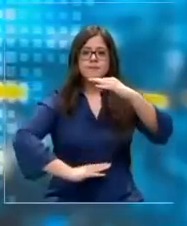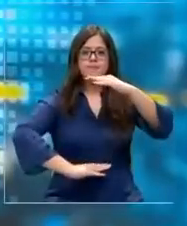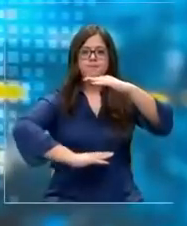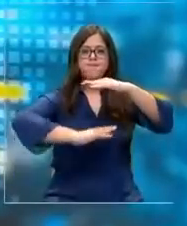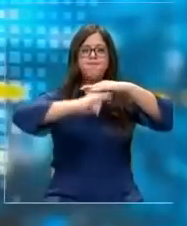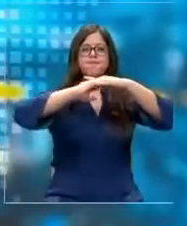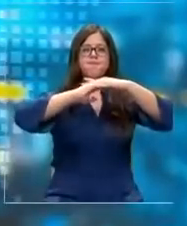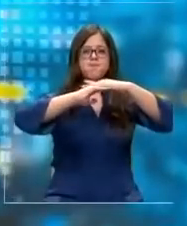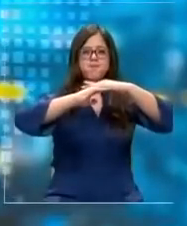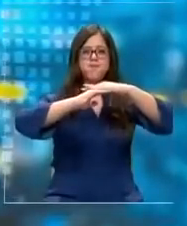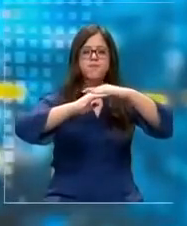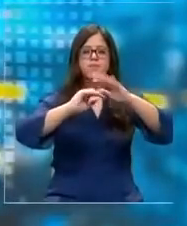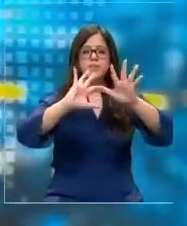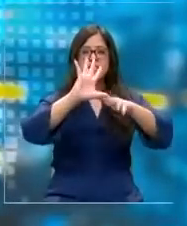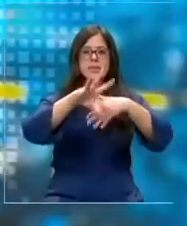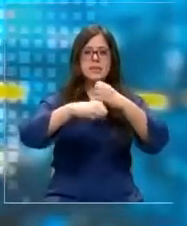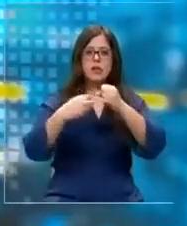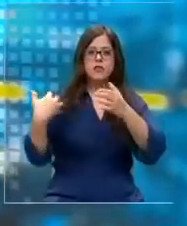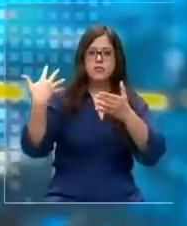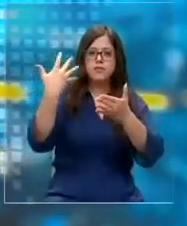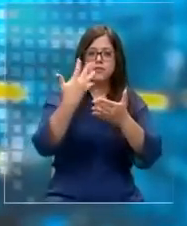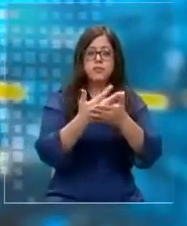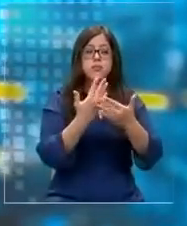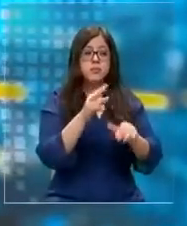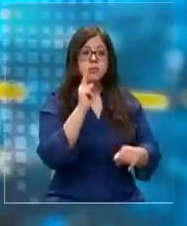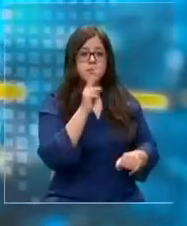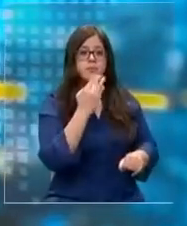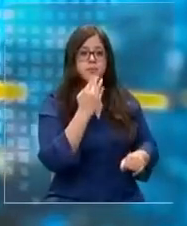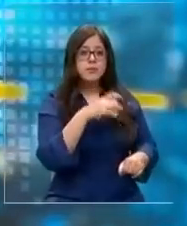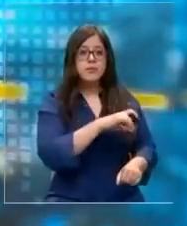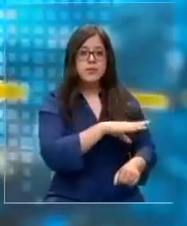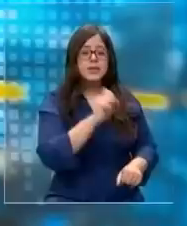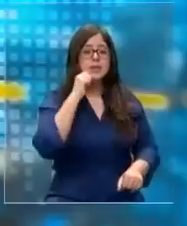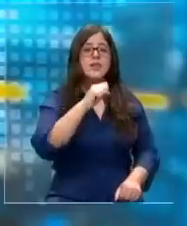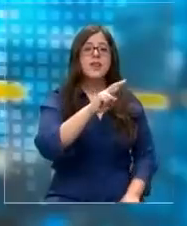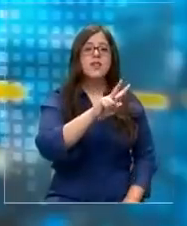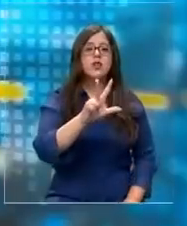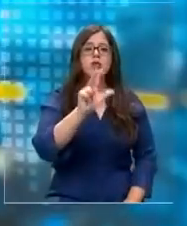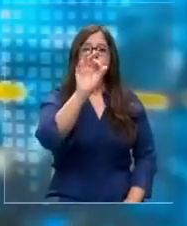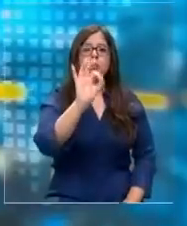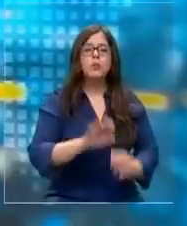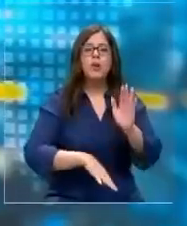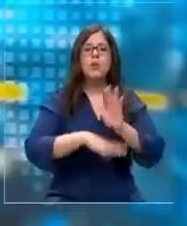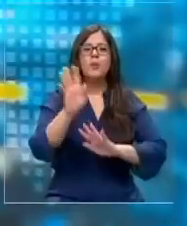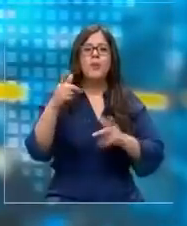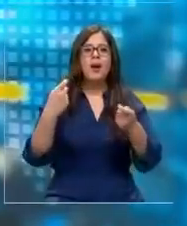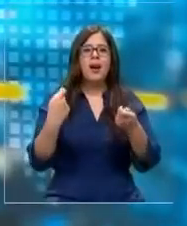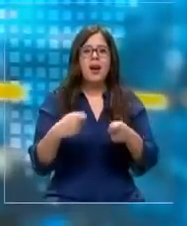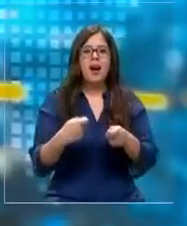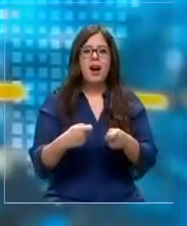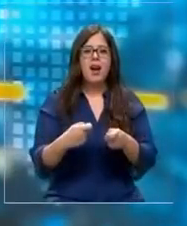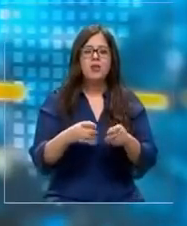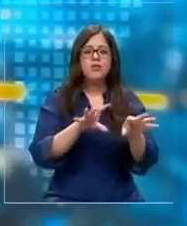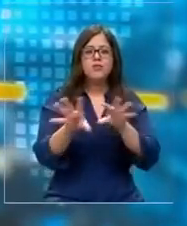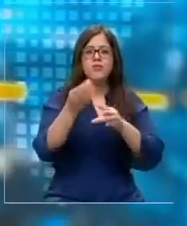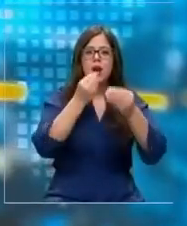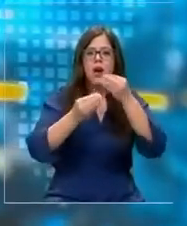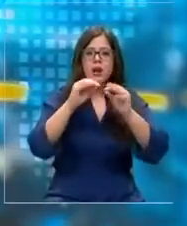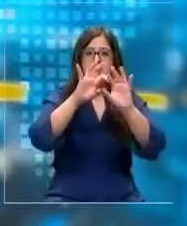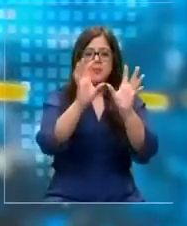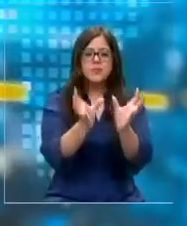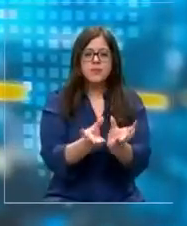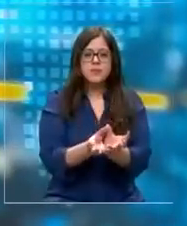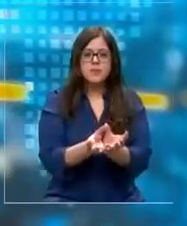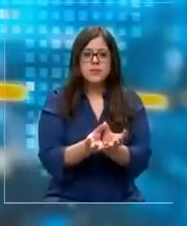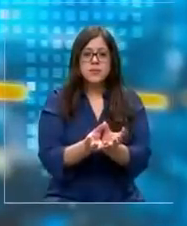alto en la última década, algo que también estamos viendo en nuestro país. Un 28% más caros están los productos alimenticios en todo el